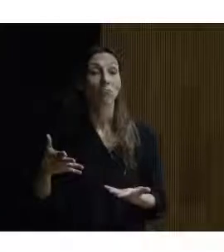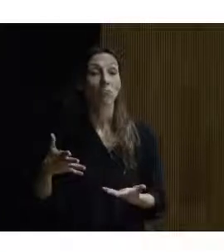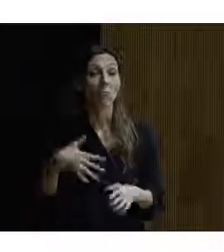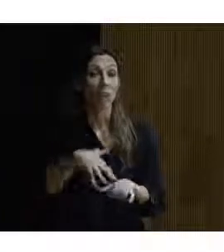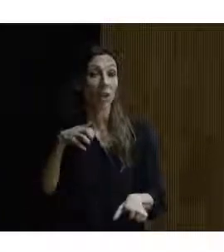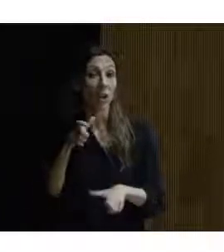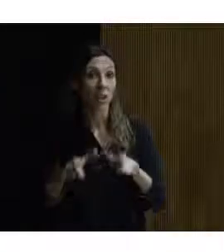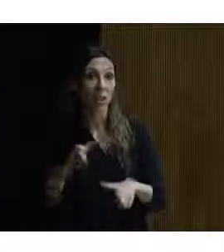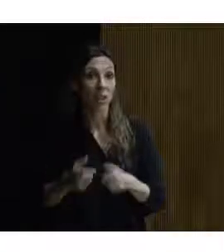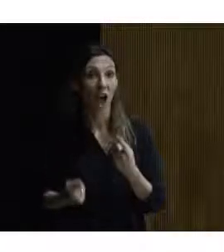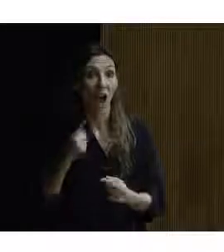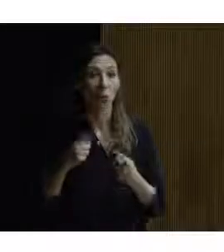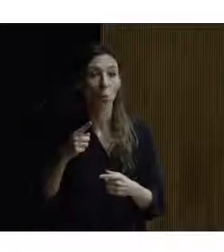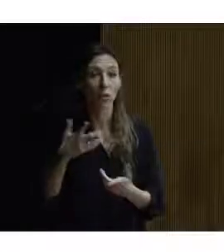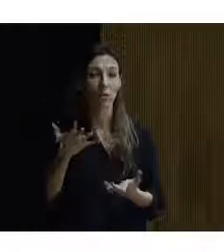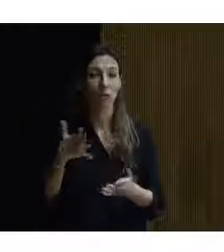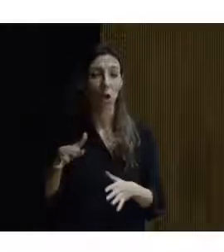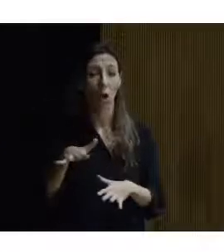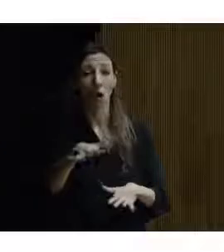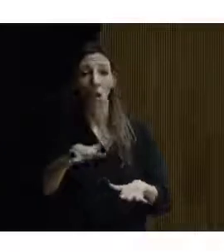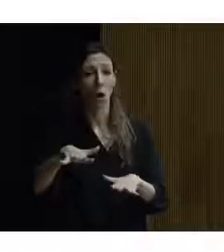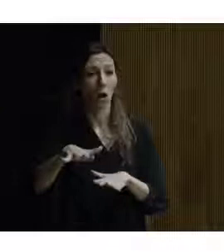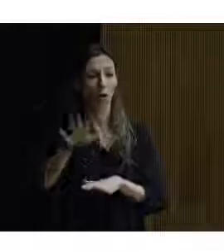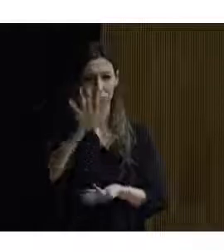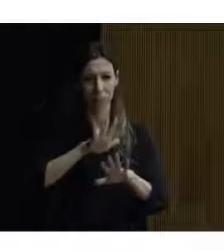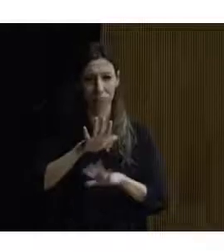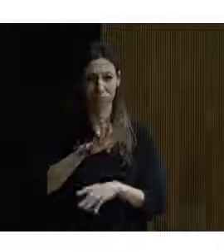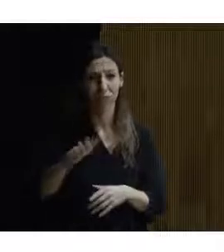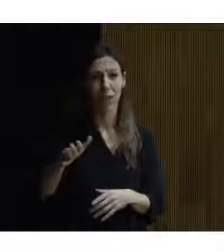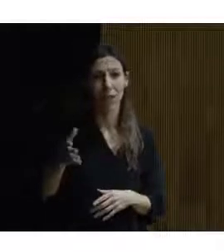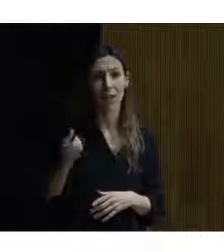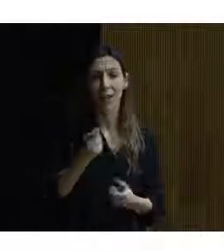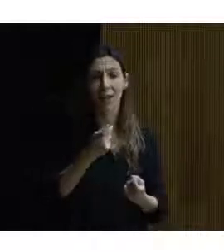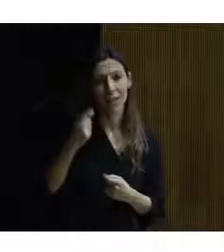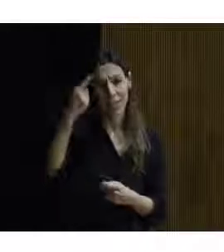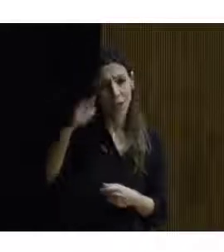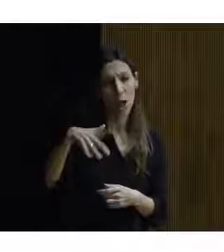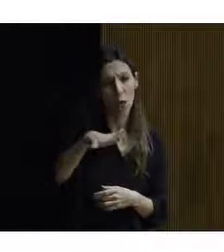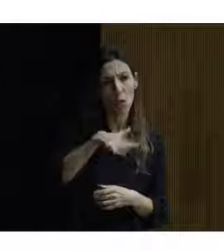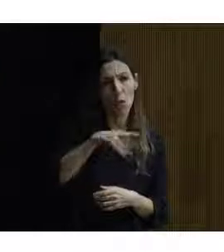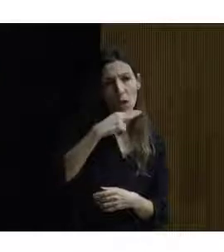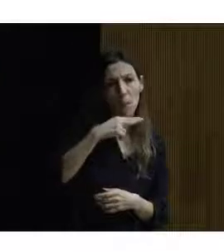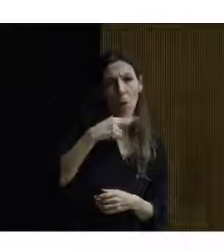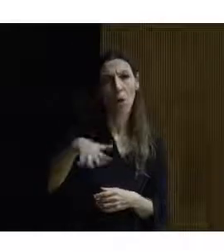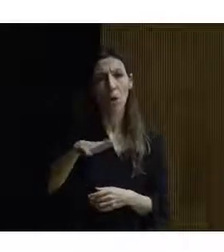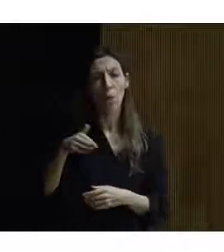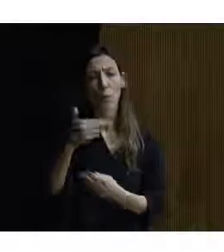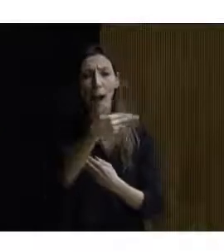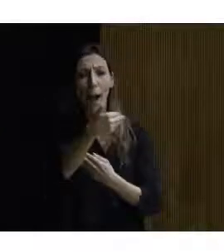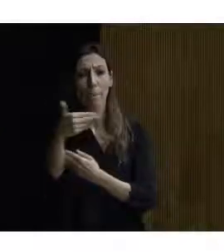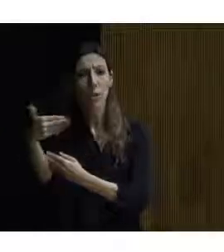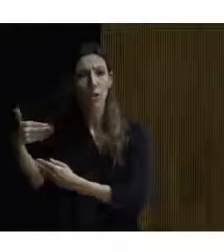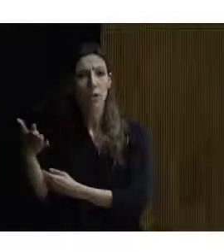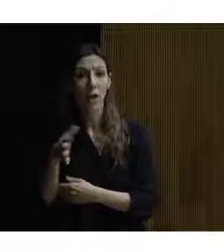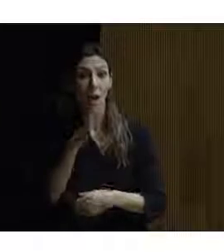gente que nos orienta en el espacio y necesita saber dónde están ubicados los baños dónde está ubicada la sala de exposiciones o el que sea yo he traído aquí uno a